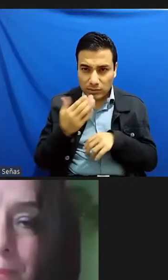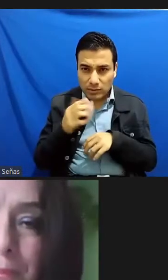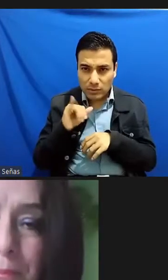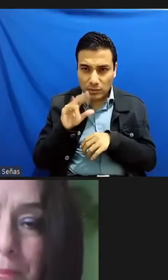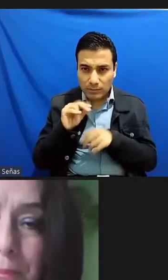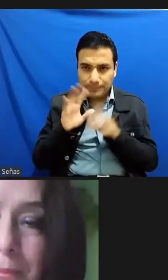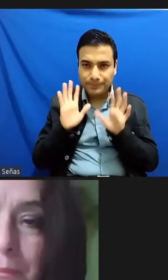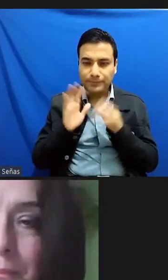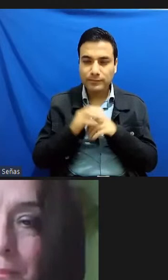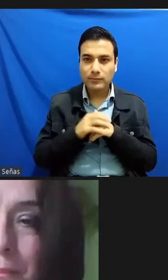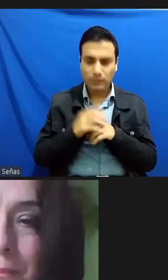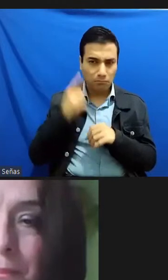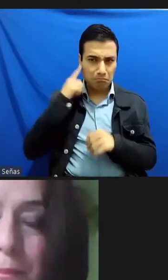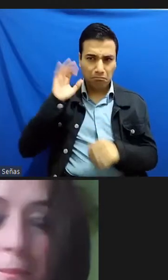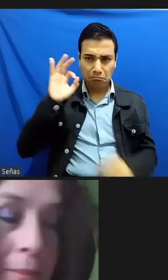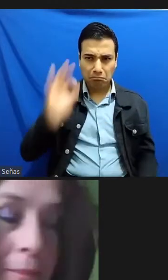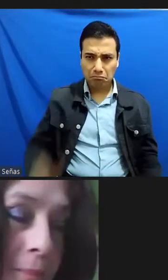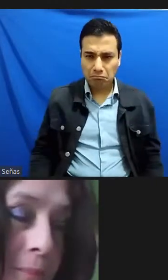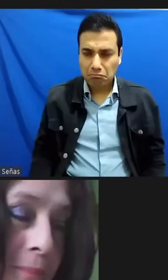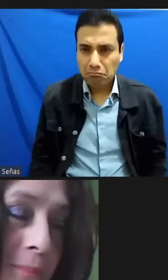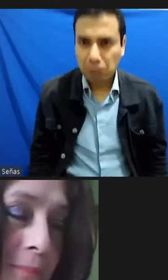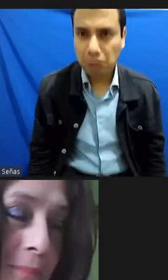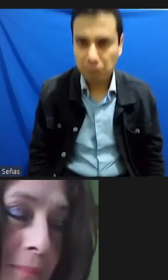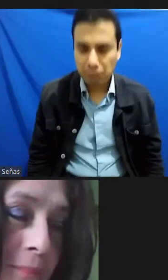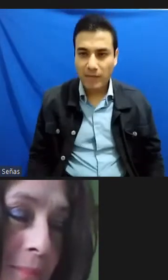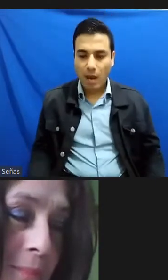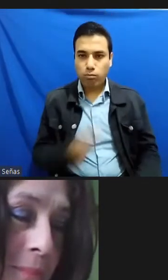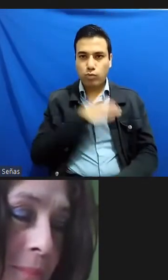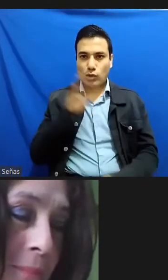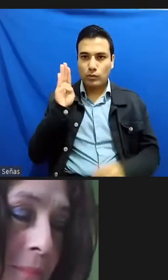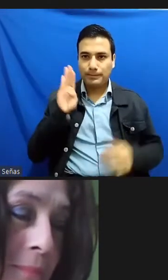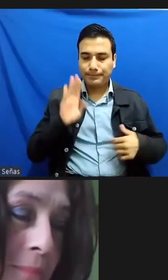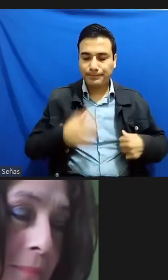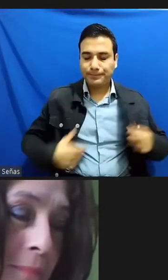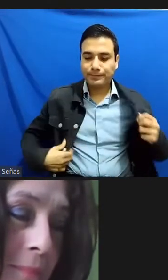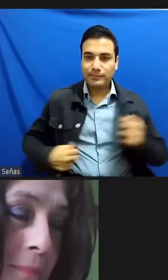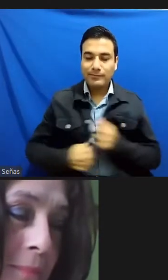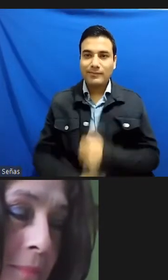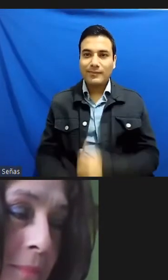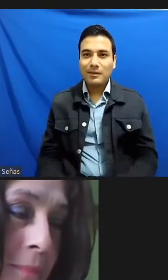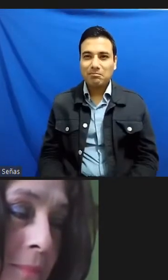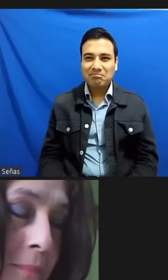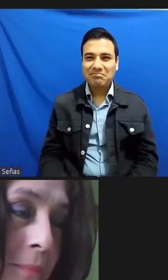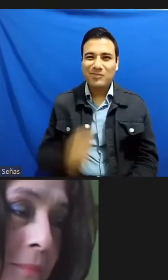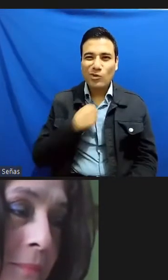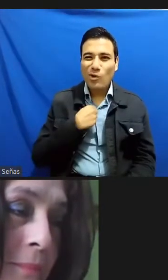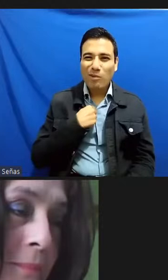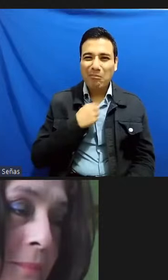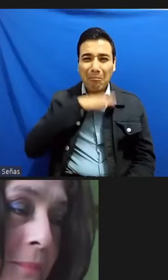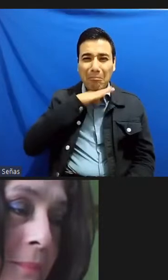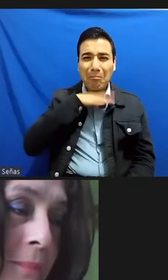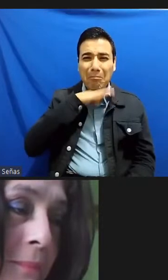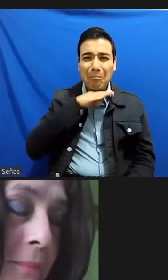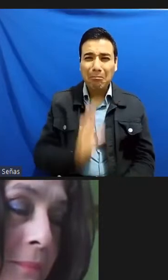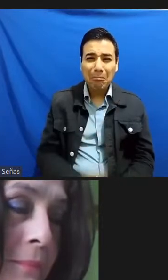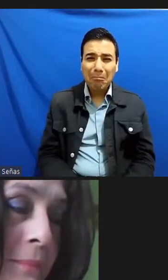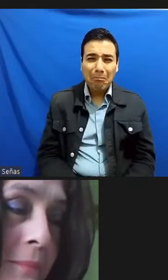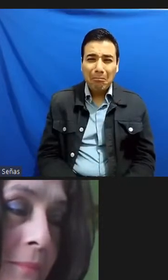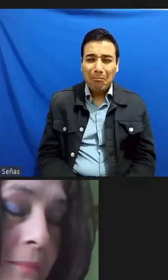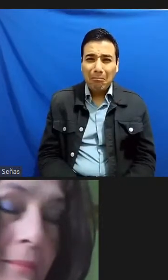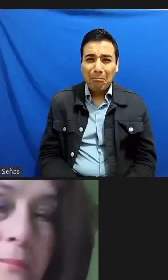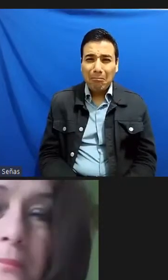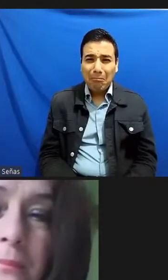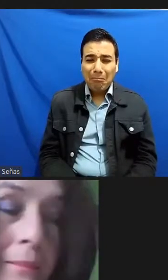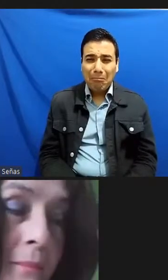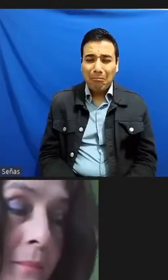no si te escuchas bien bueno yo no no no tengo en cuenta no de manera consciente y de manera real no